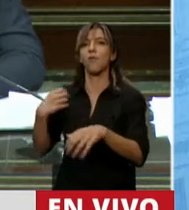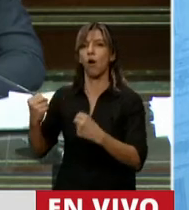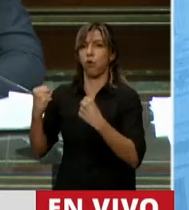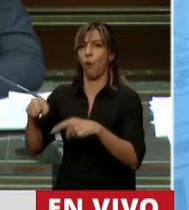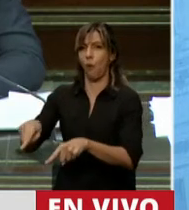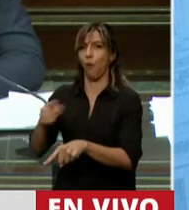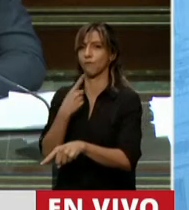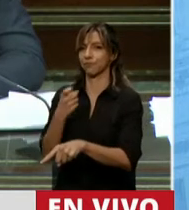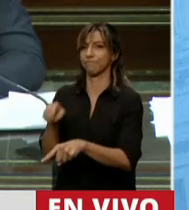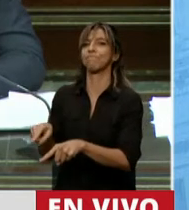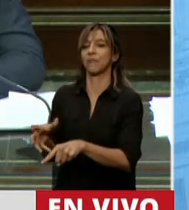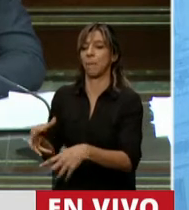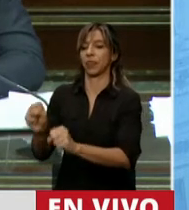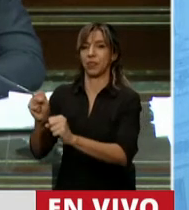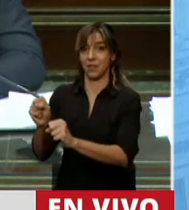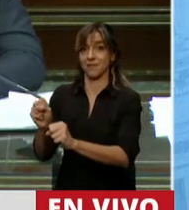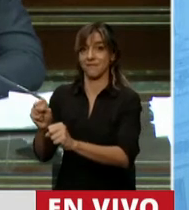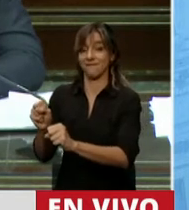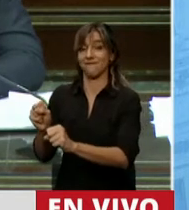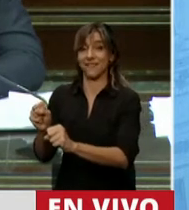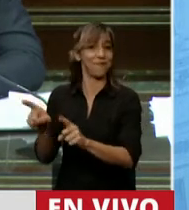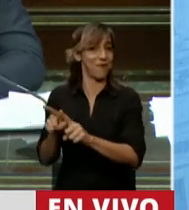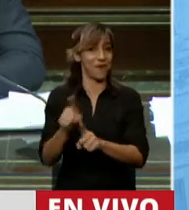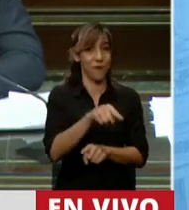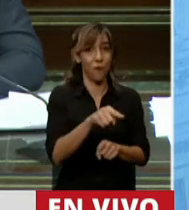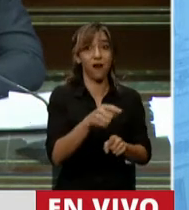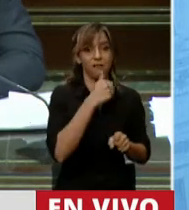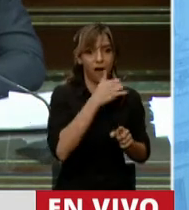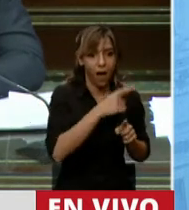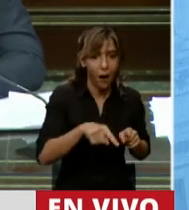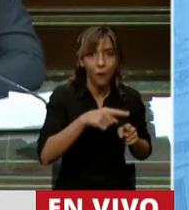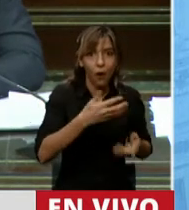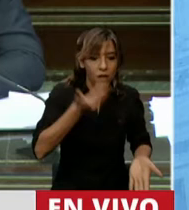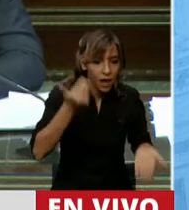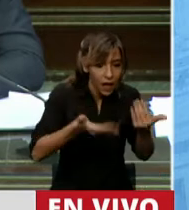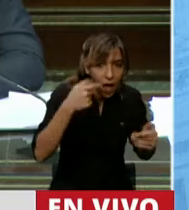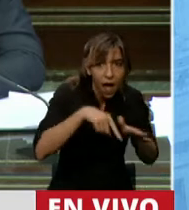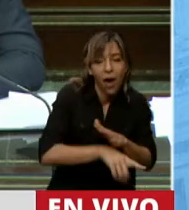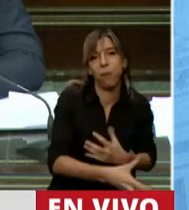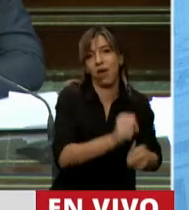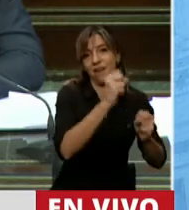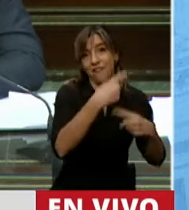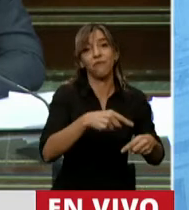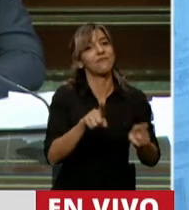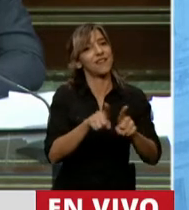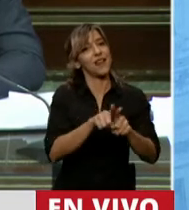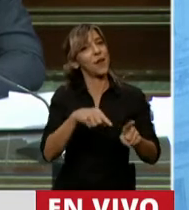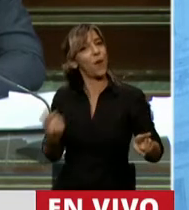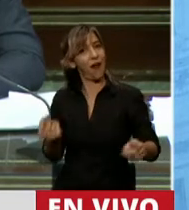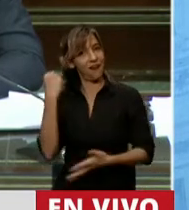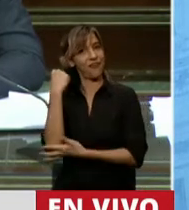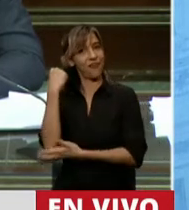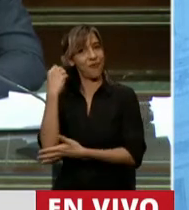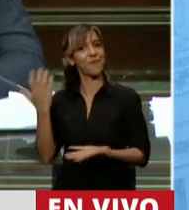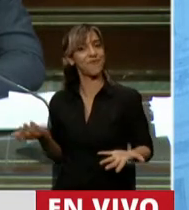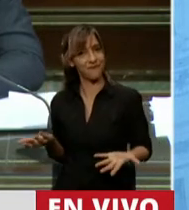en relación a su respuesta es para que usted entienda que me ubico y me paro en una posición en